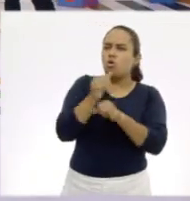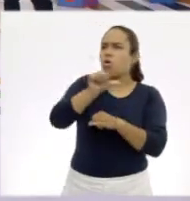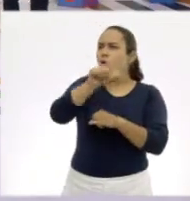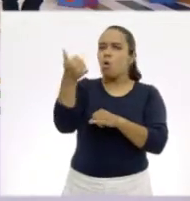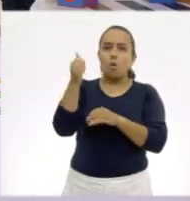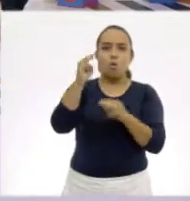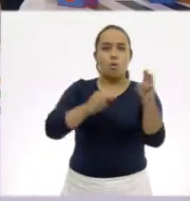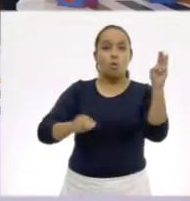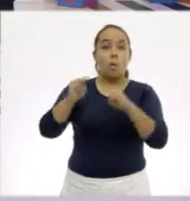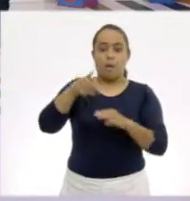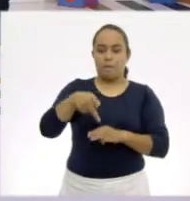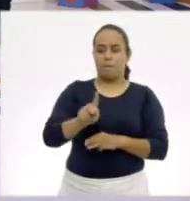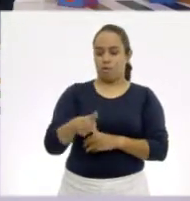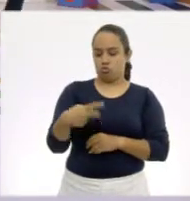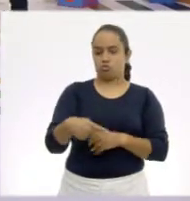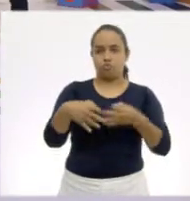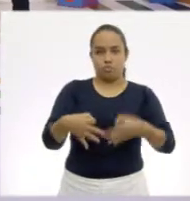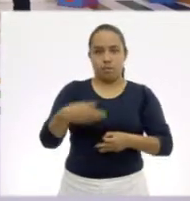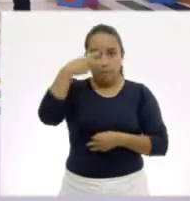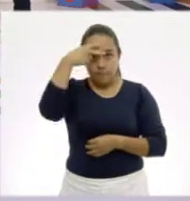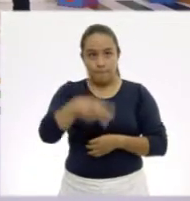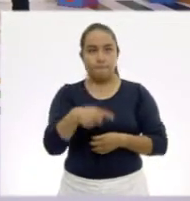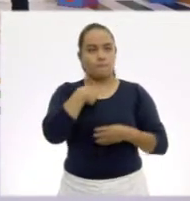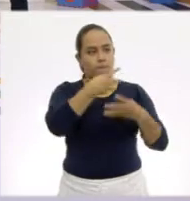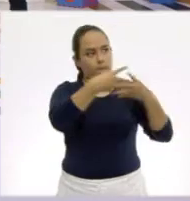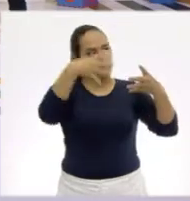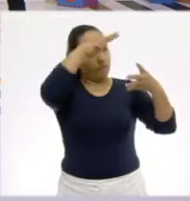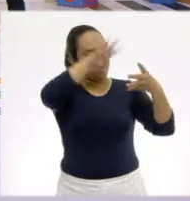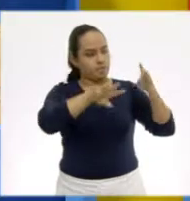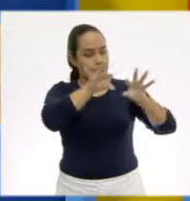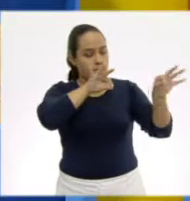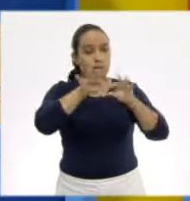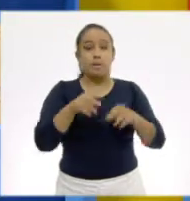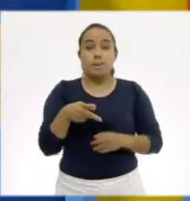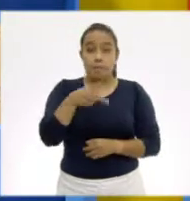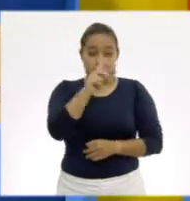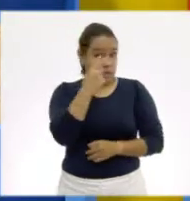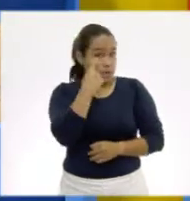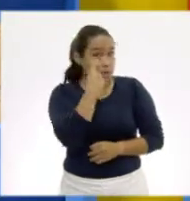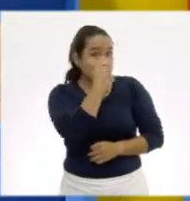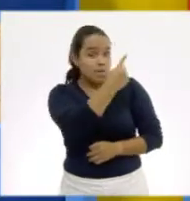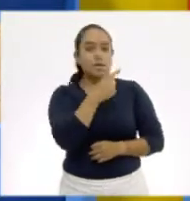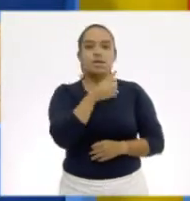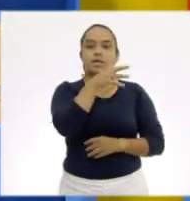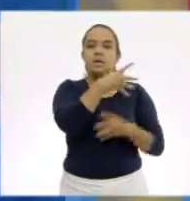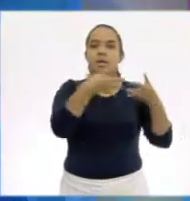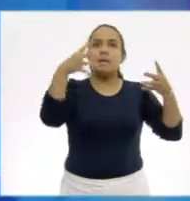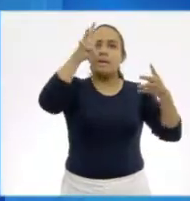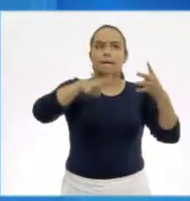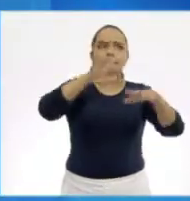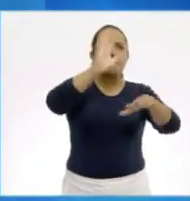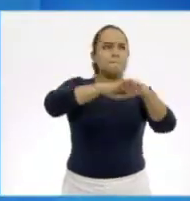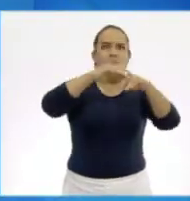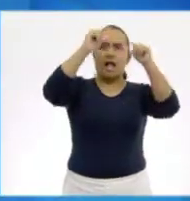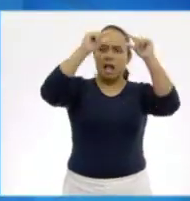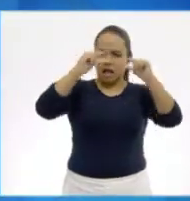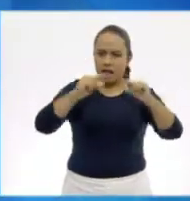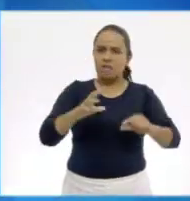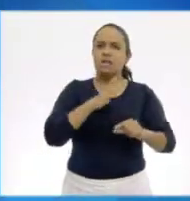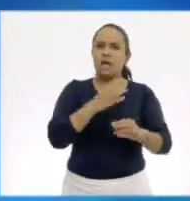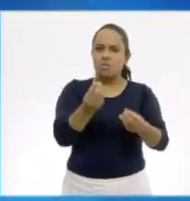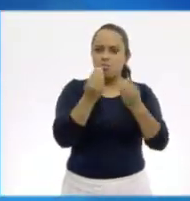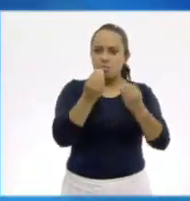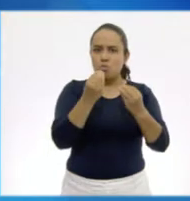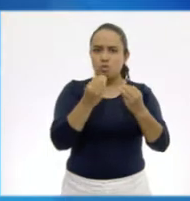esta vez de México. Y traje una tabla. Pero si puedes observar, esta tabla es hasta más grande. Son muchas, sí.